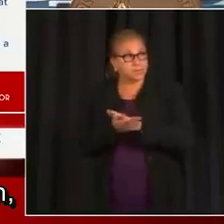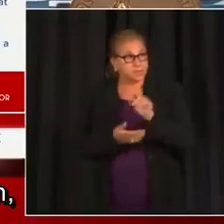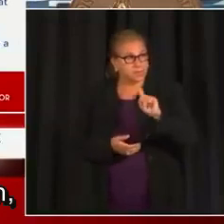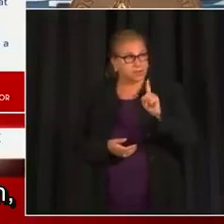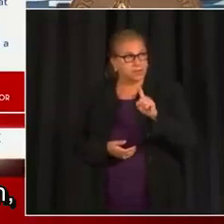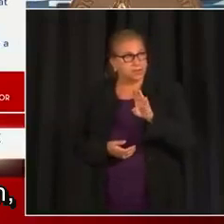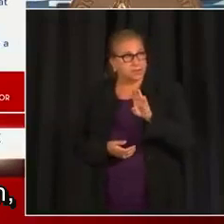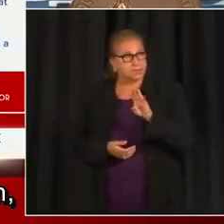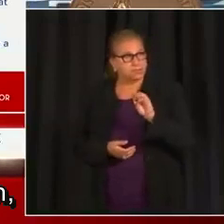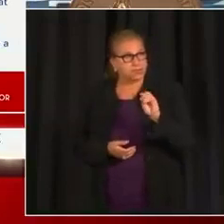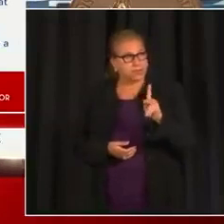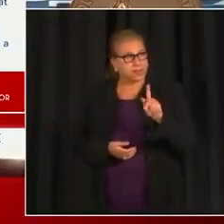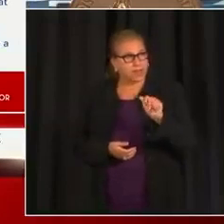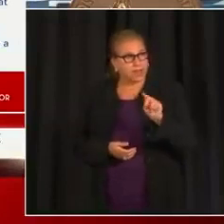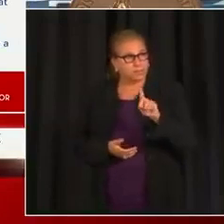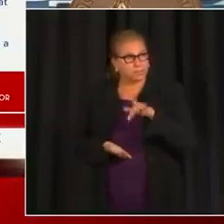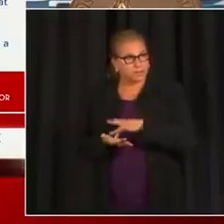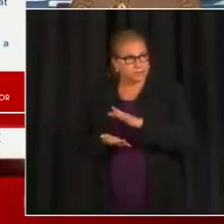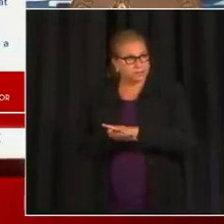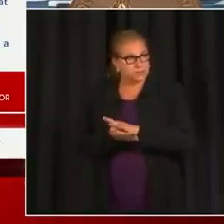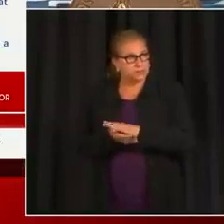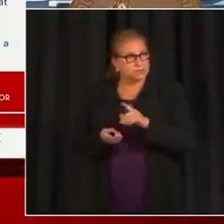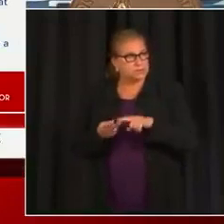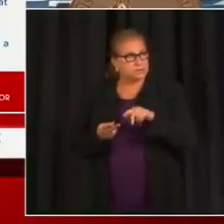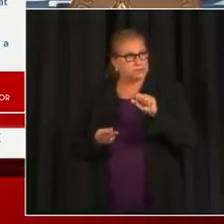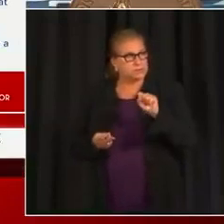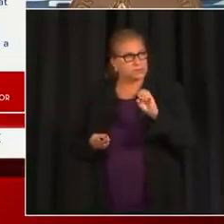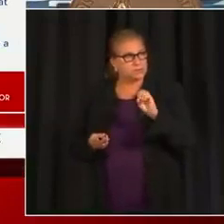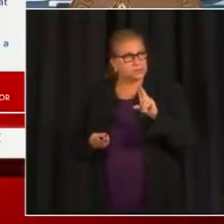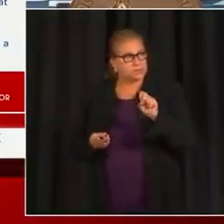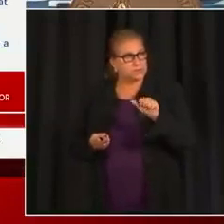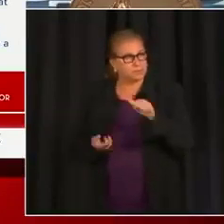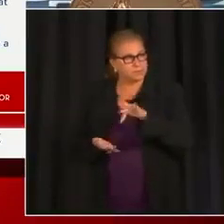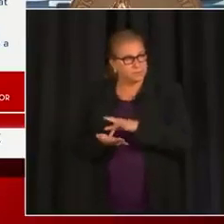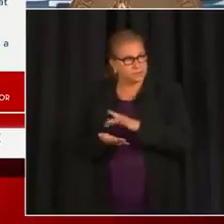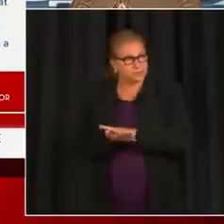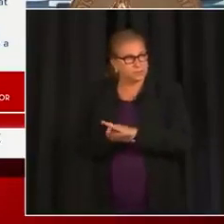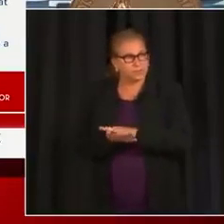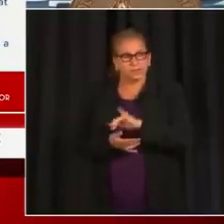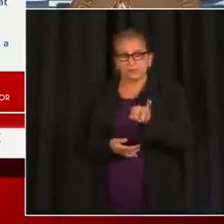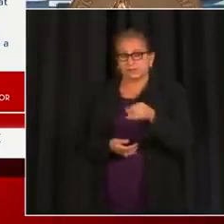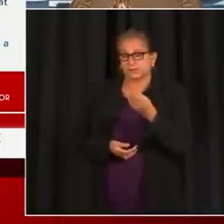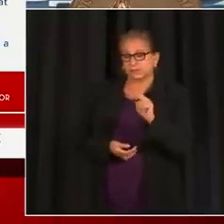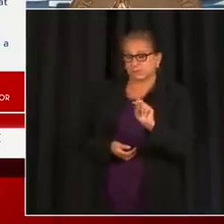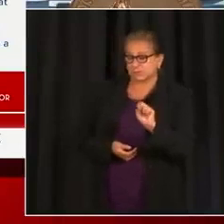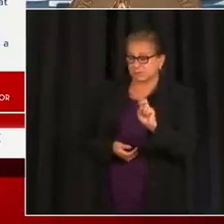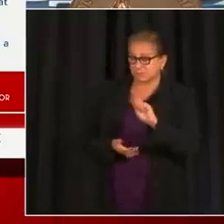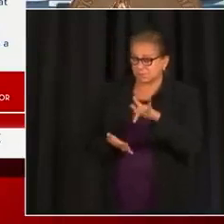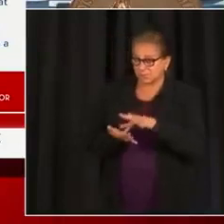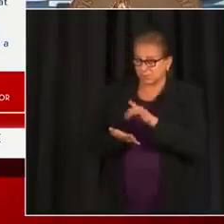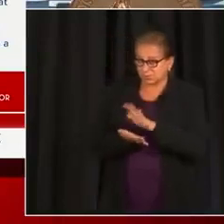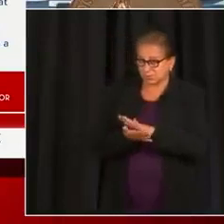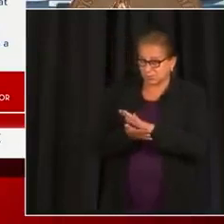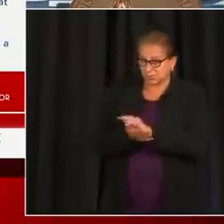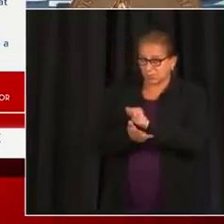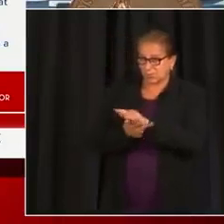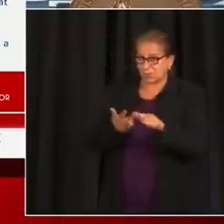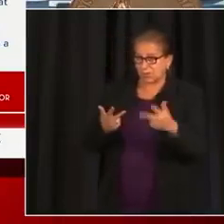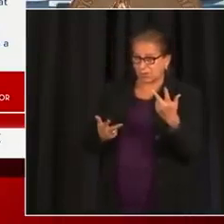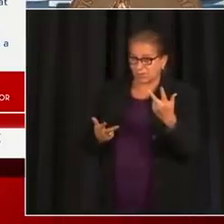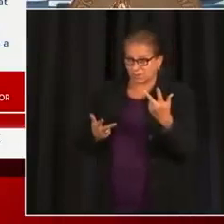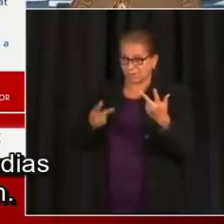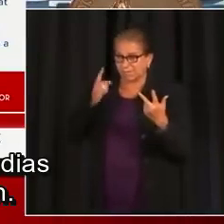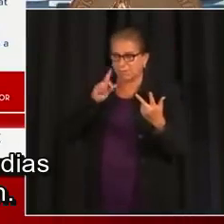Brooklyn, Sousa y Johnson, son escuelas públicas del DC, van a ser sitios de vacunación sin cita para